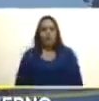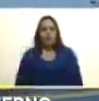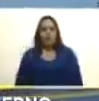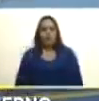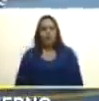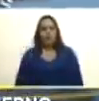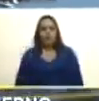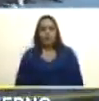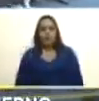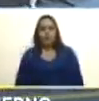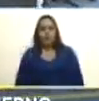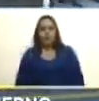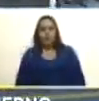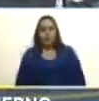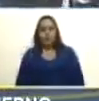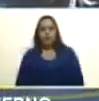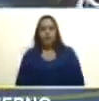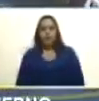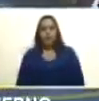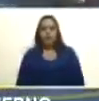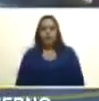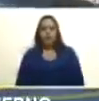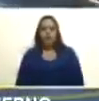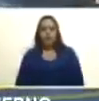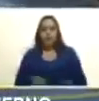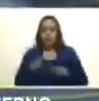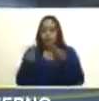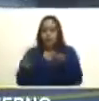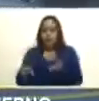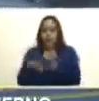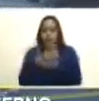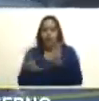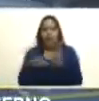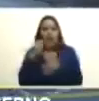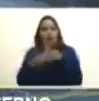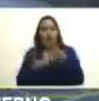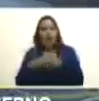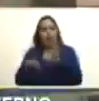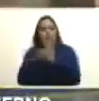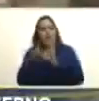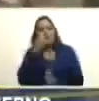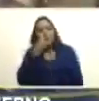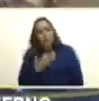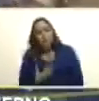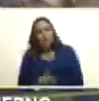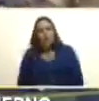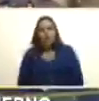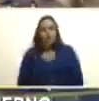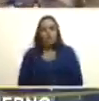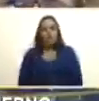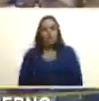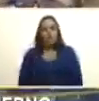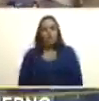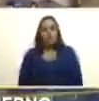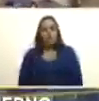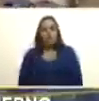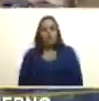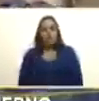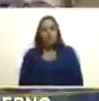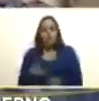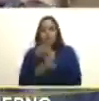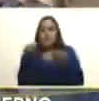entregada la ley hagan una ley buena bonita con elevada técnica